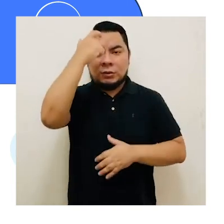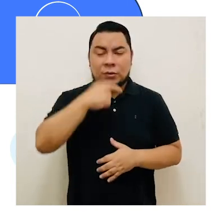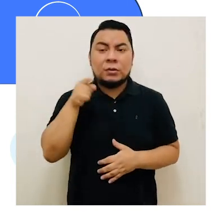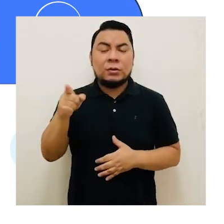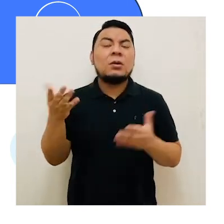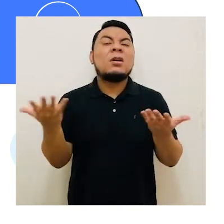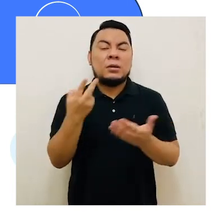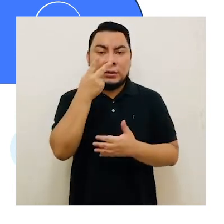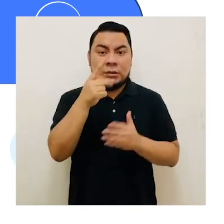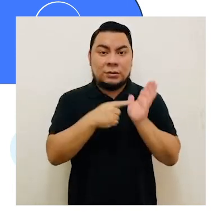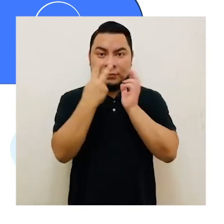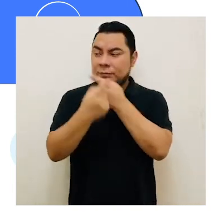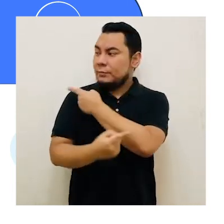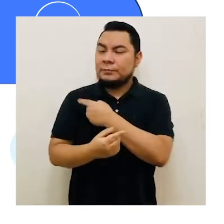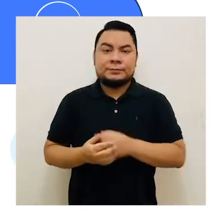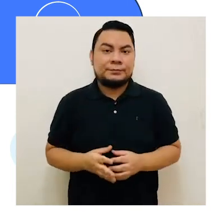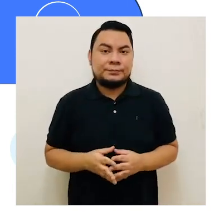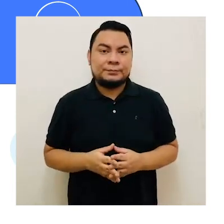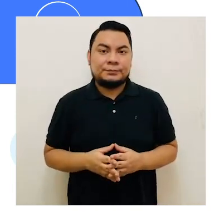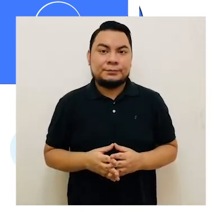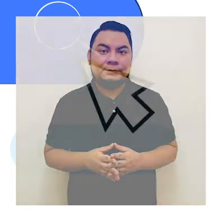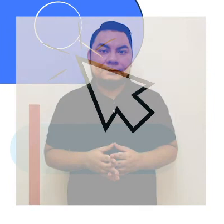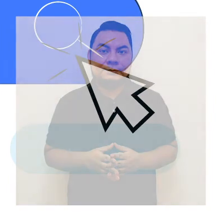Humanos a las direcciones que se muestran en pantalla.